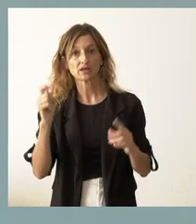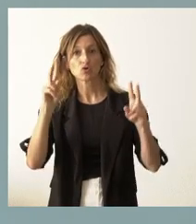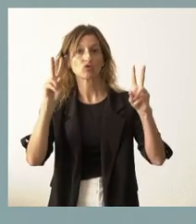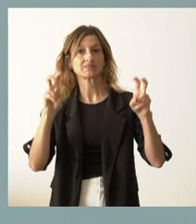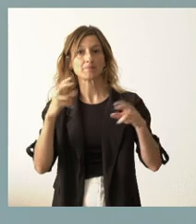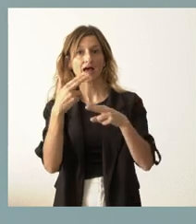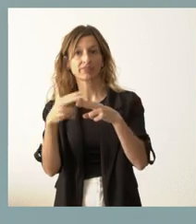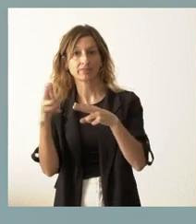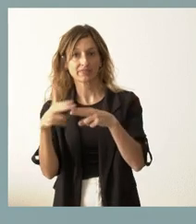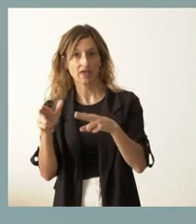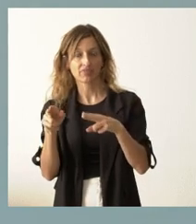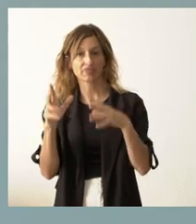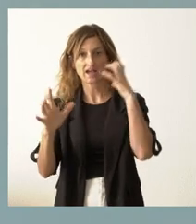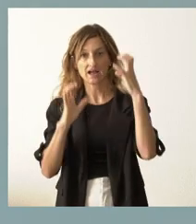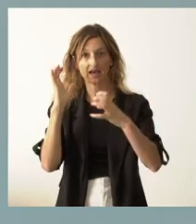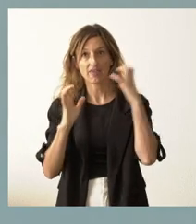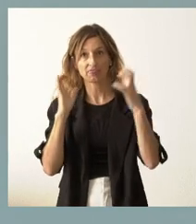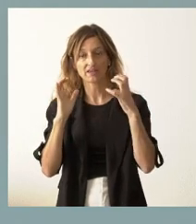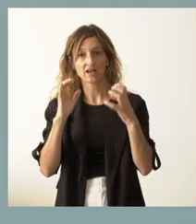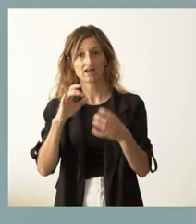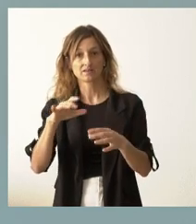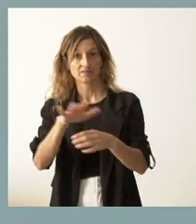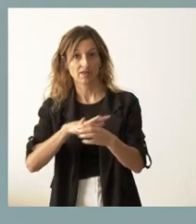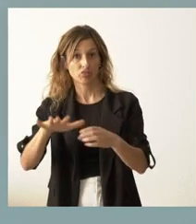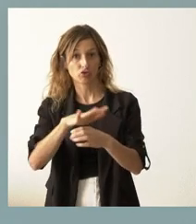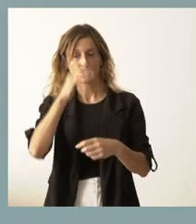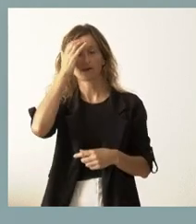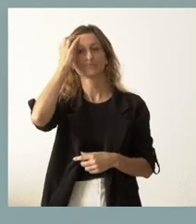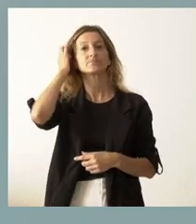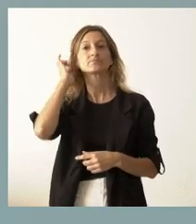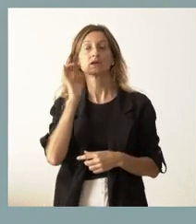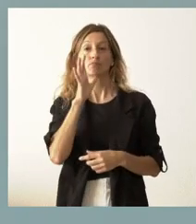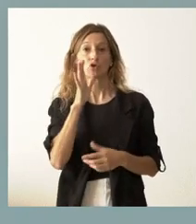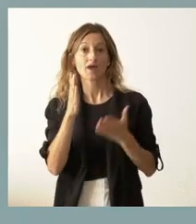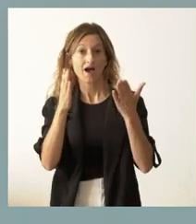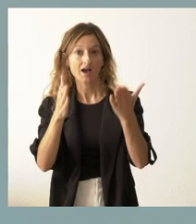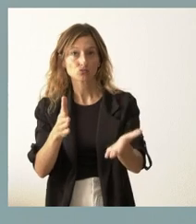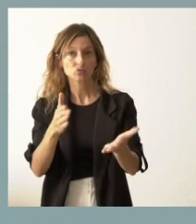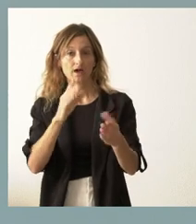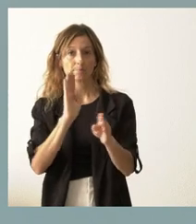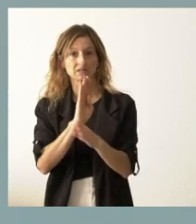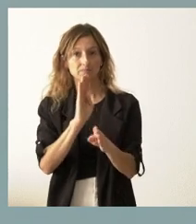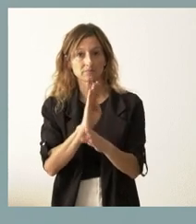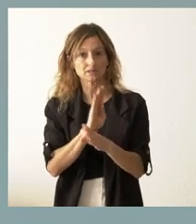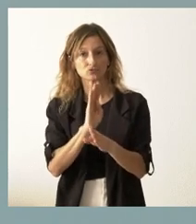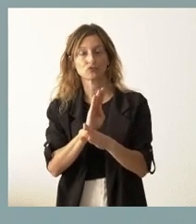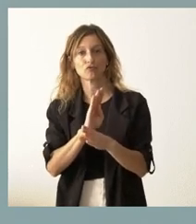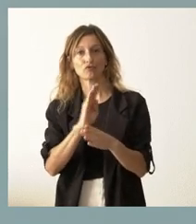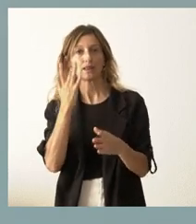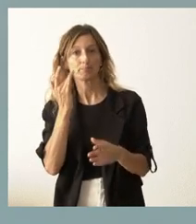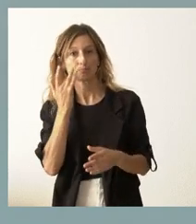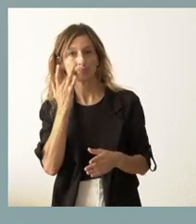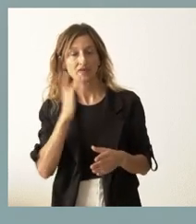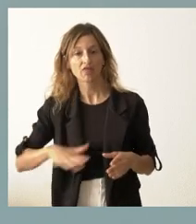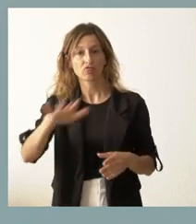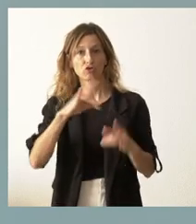actividad ganadera que se desarrolla en el territorio, que en muchos casos viene a contribuir, pues al mantenimiento y a la limpieza del